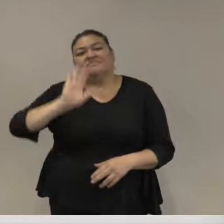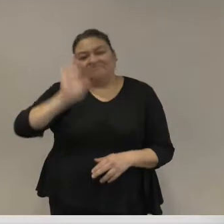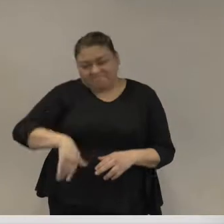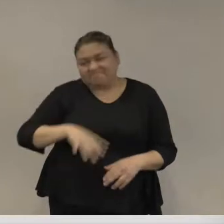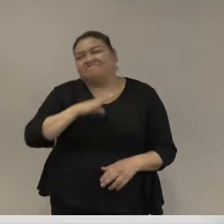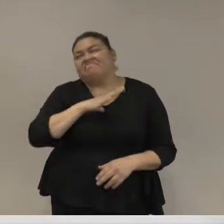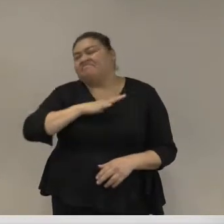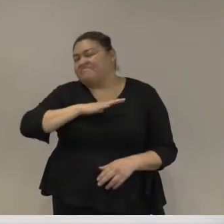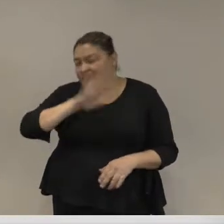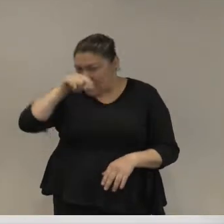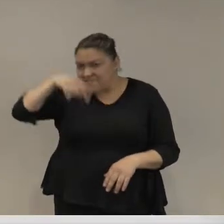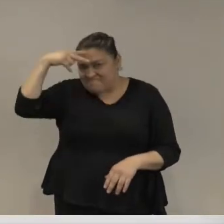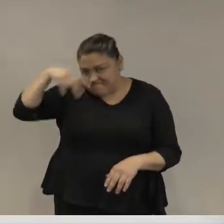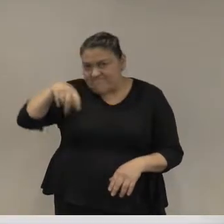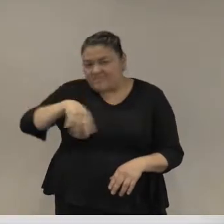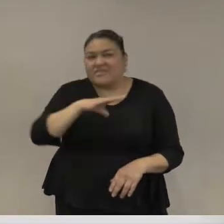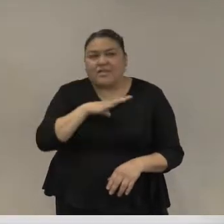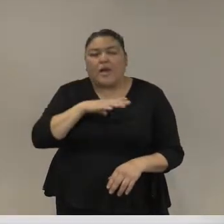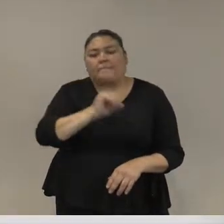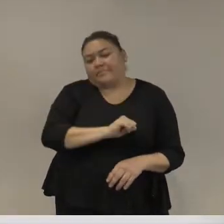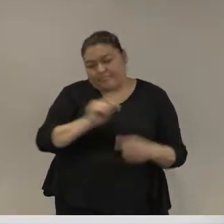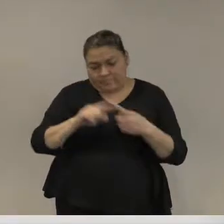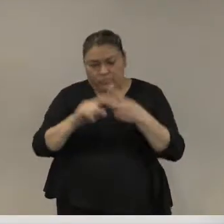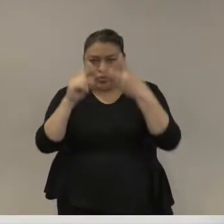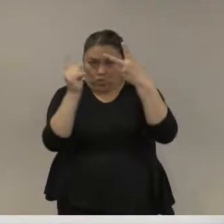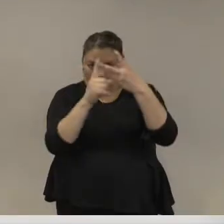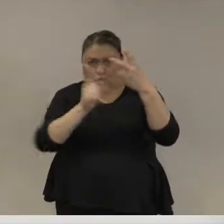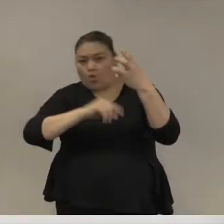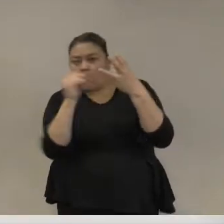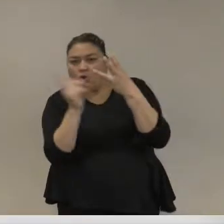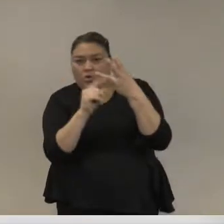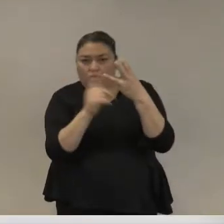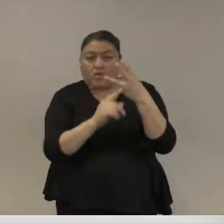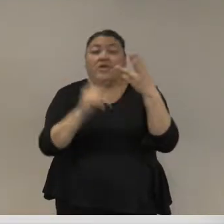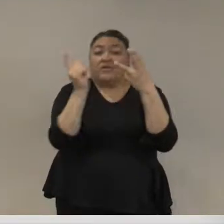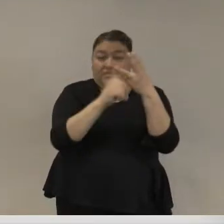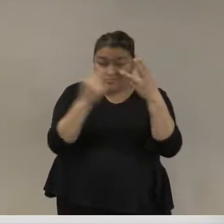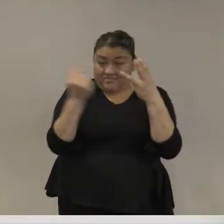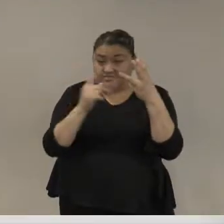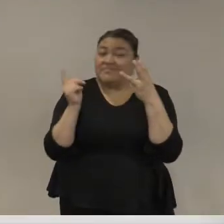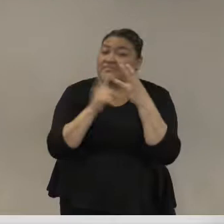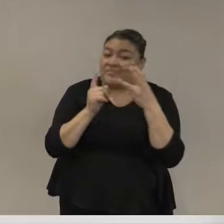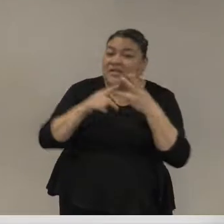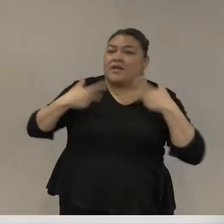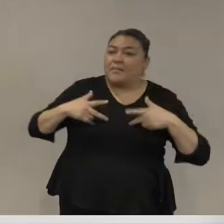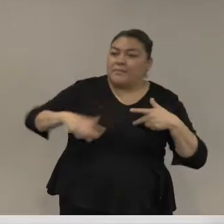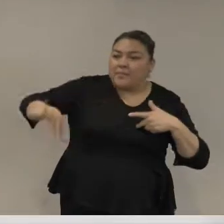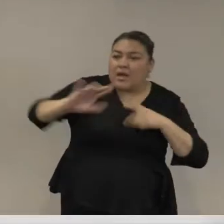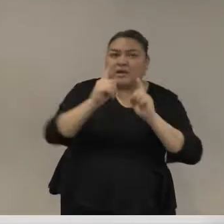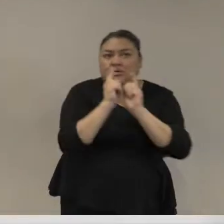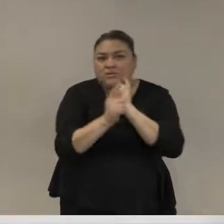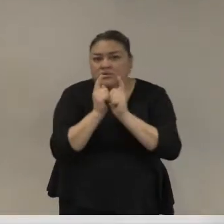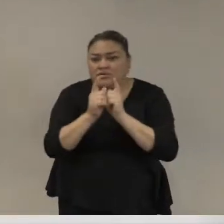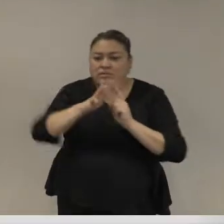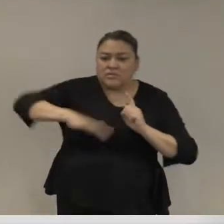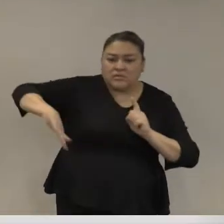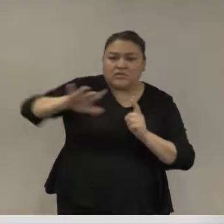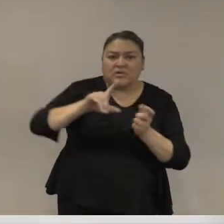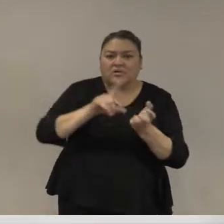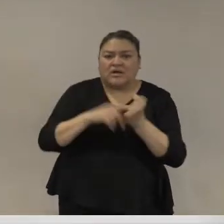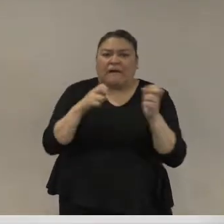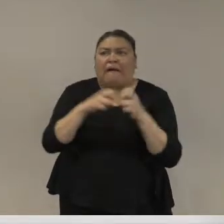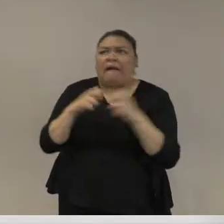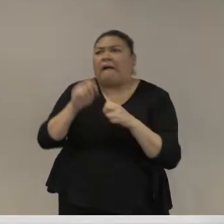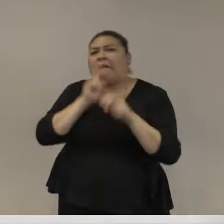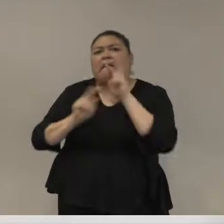en México otro deber parecido que también implica relacionarse directamente con la ciudadana en medio de ambientes tensos es